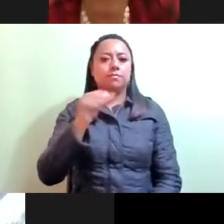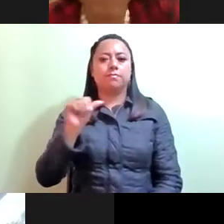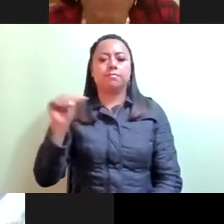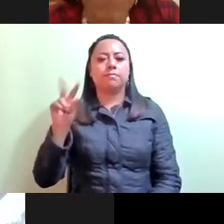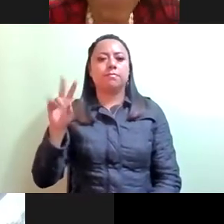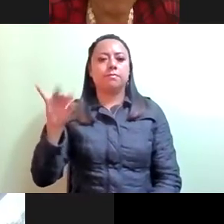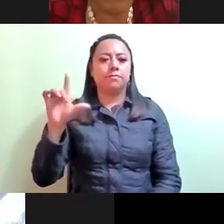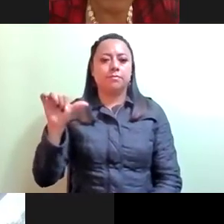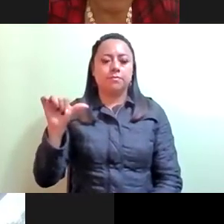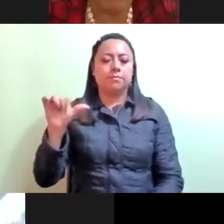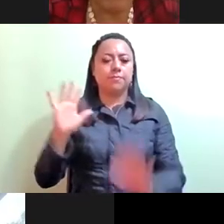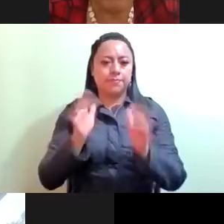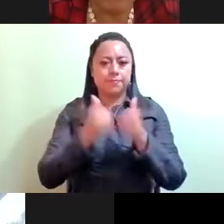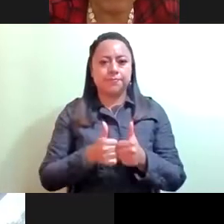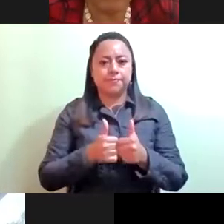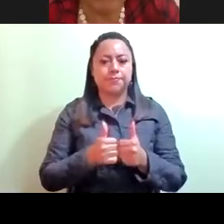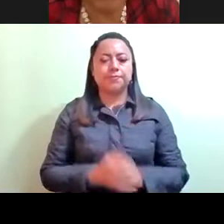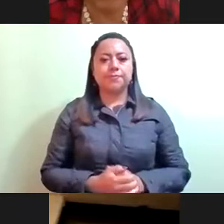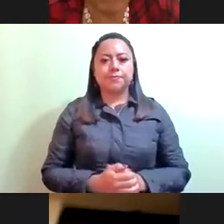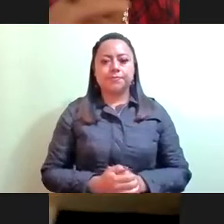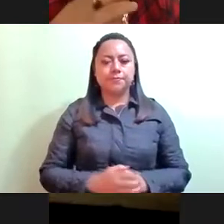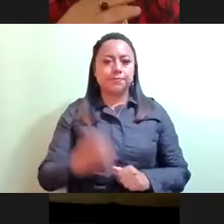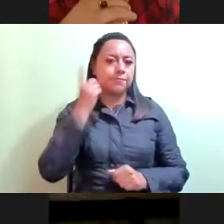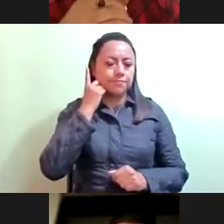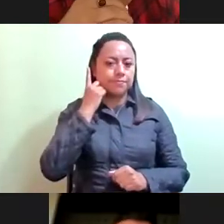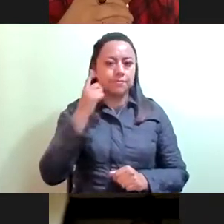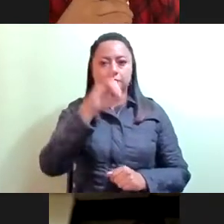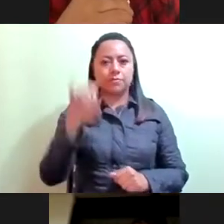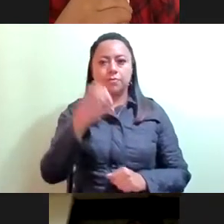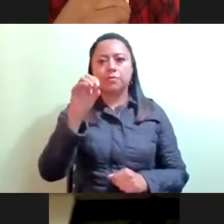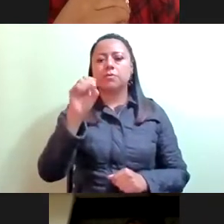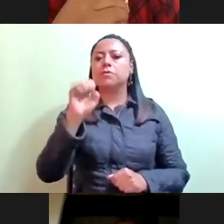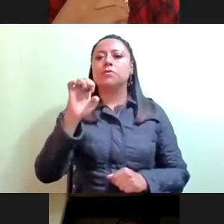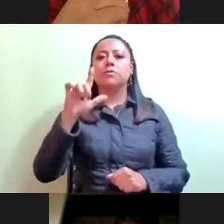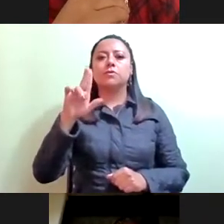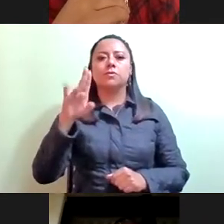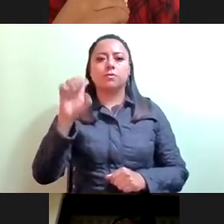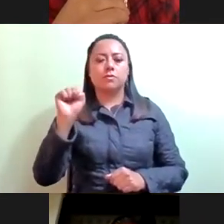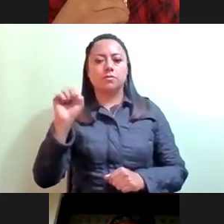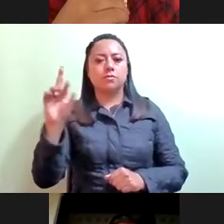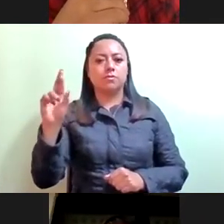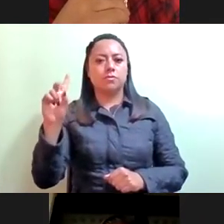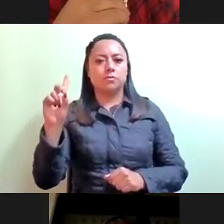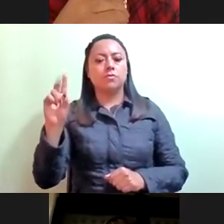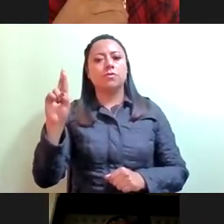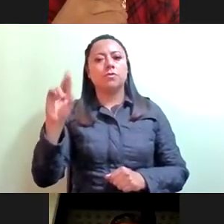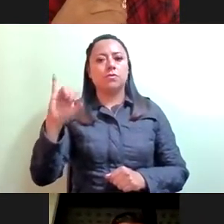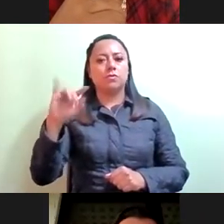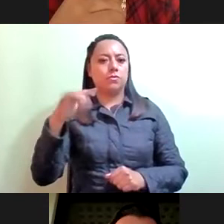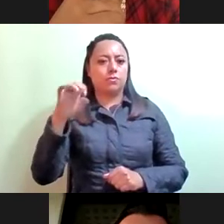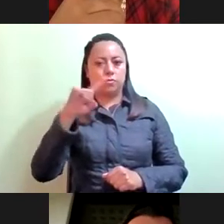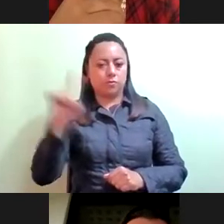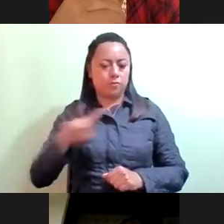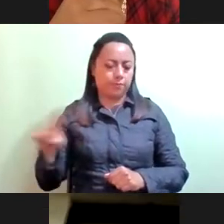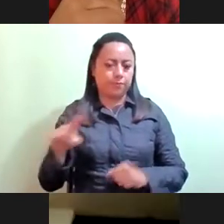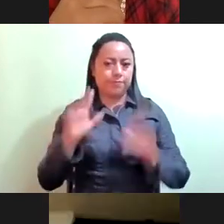Marta Ávila, presente. Diputado José Luis Rodríguez Díaz de León. Luis Rodríguez Díaz de León, presente. Diputado